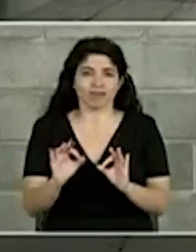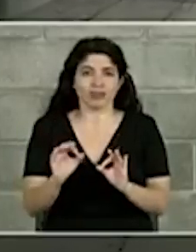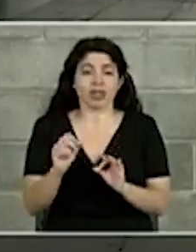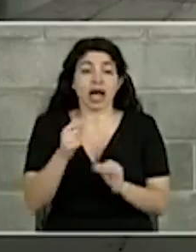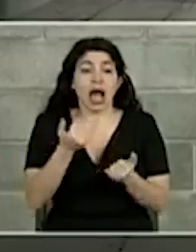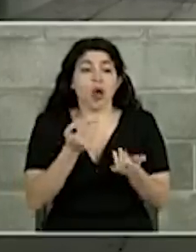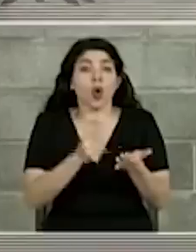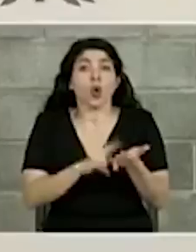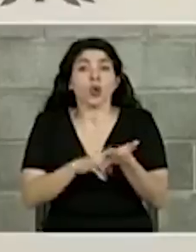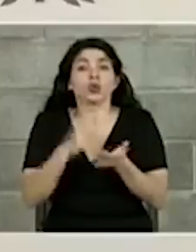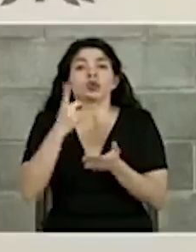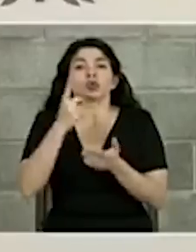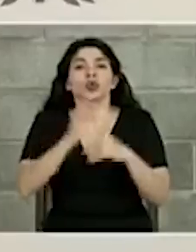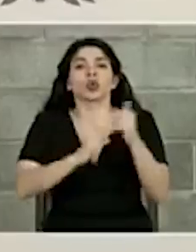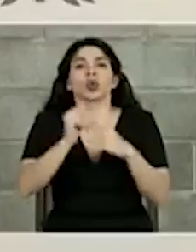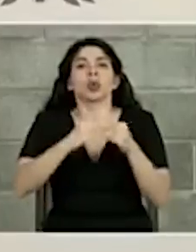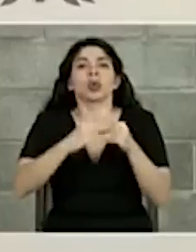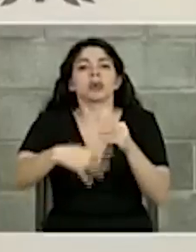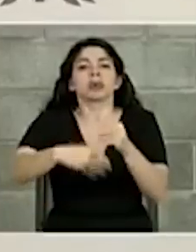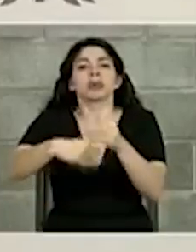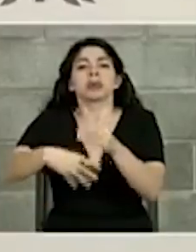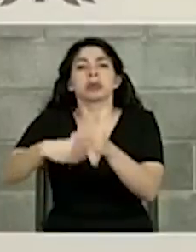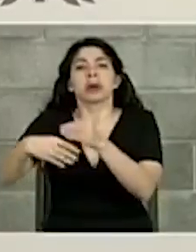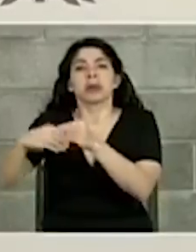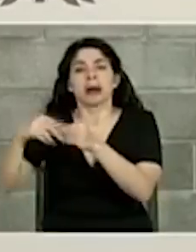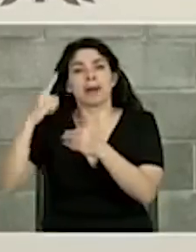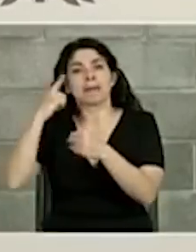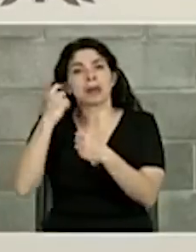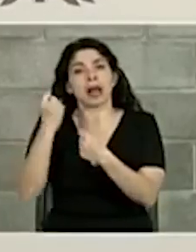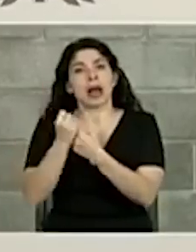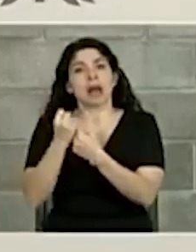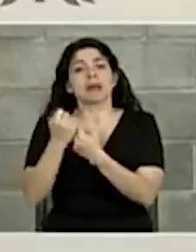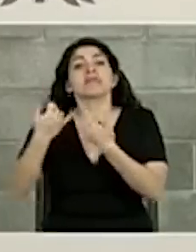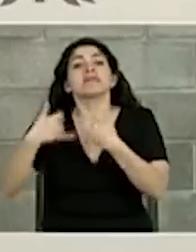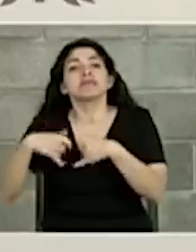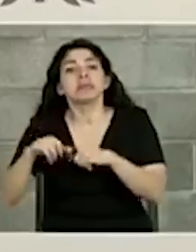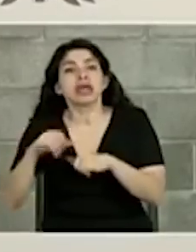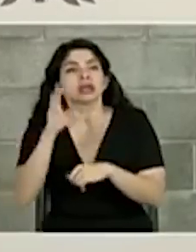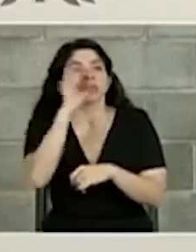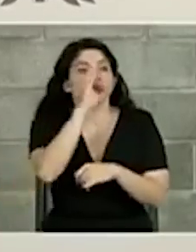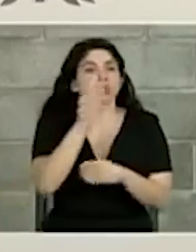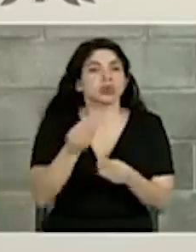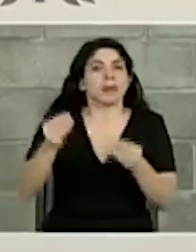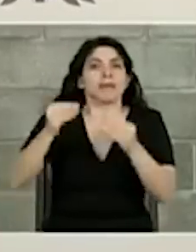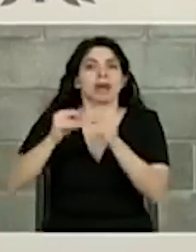Lo que están contratadas son las obras complementarias para darle sostenibilidad mientras se encuentra algo mayor.